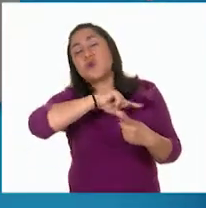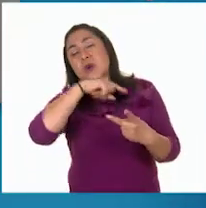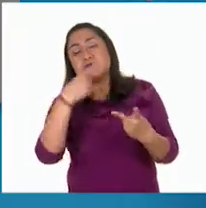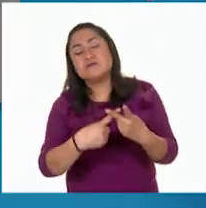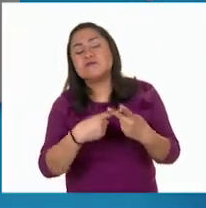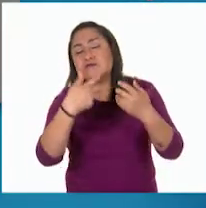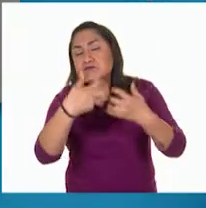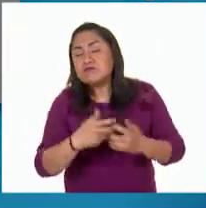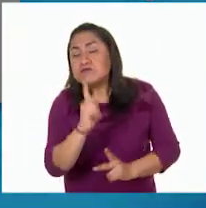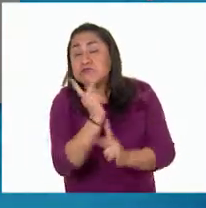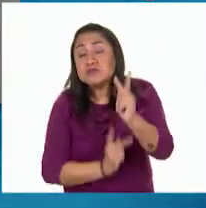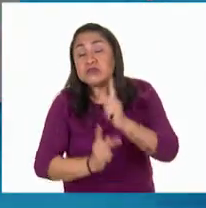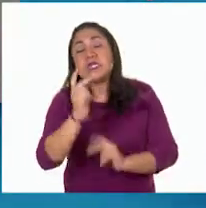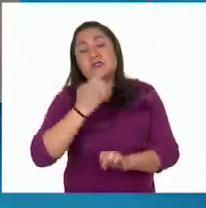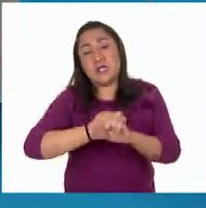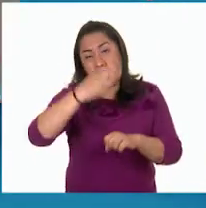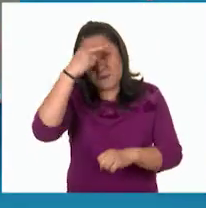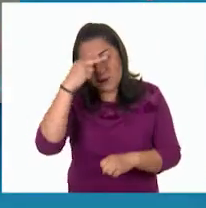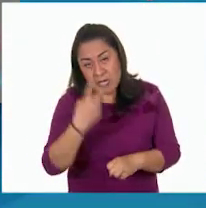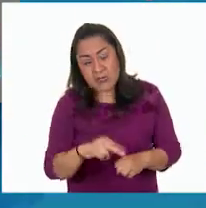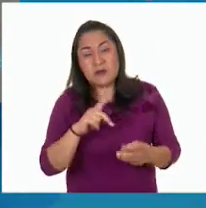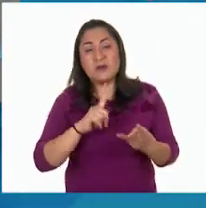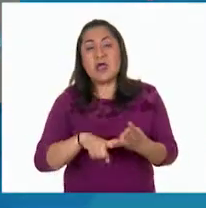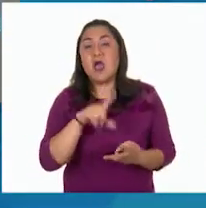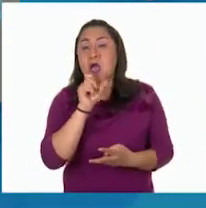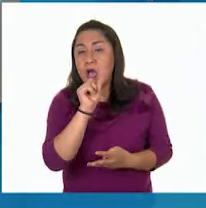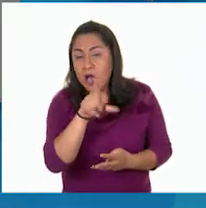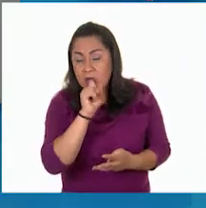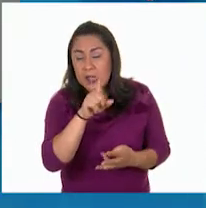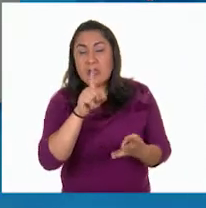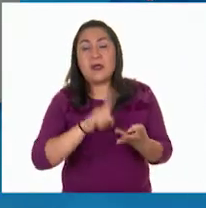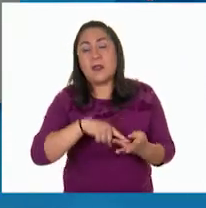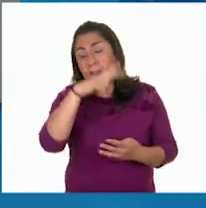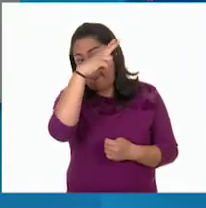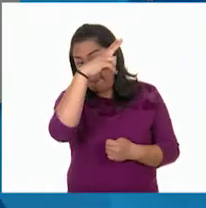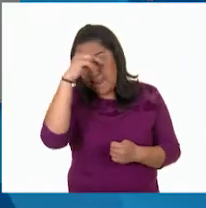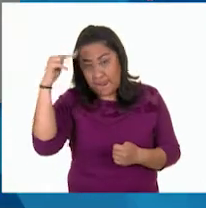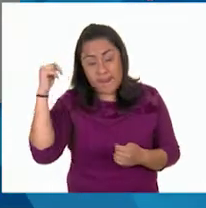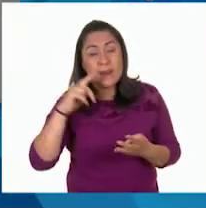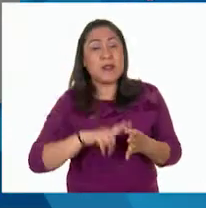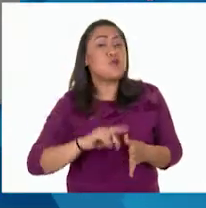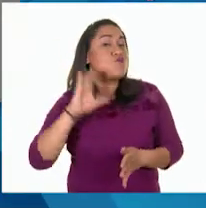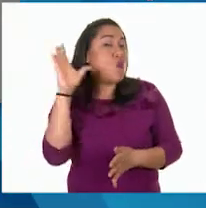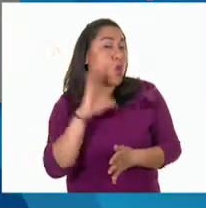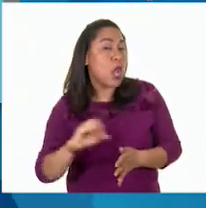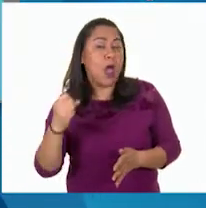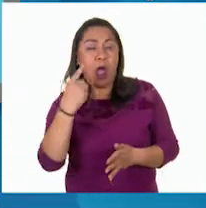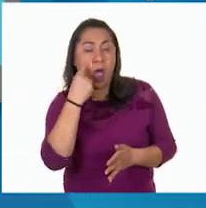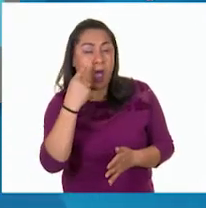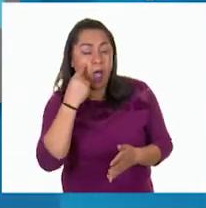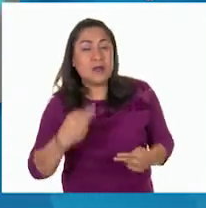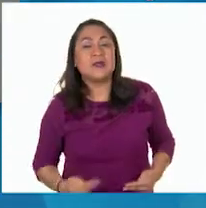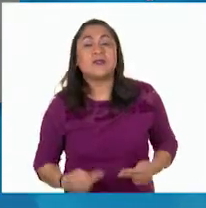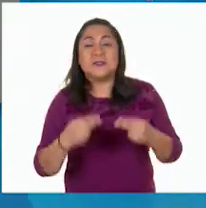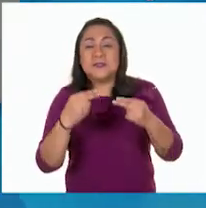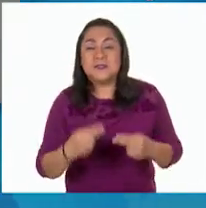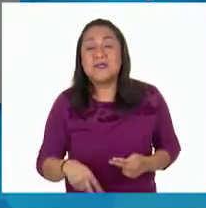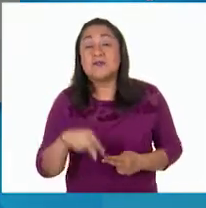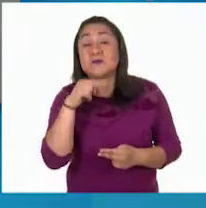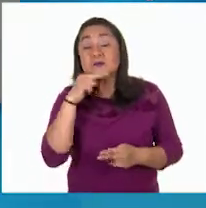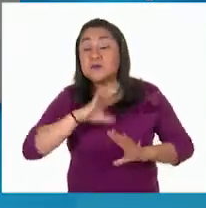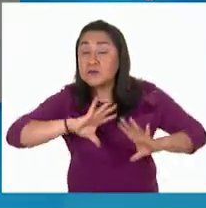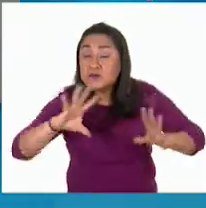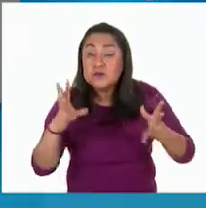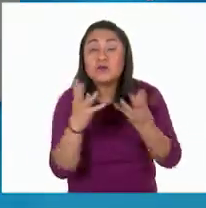son Estado de México, Jalisco, Nayarit y Morelos. En conjunto, generan el